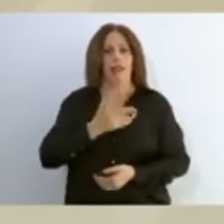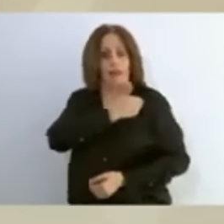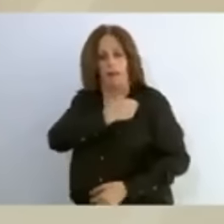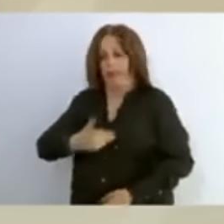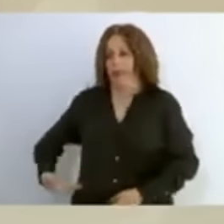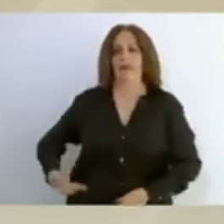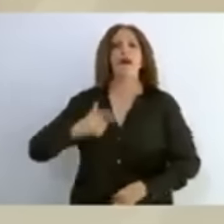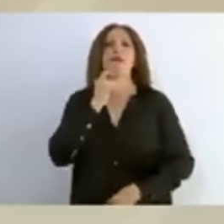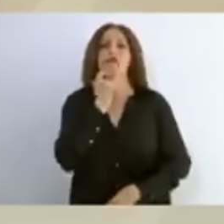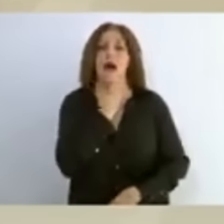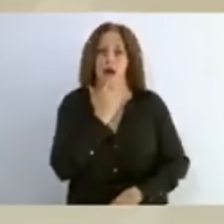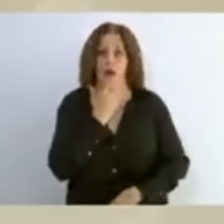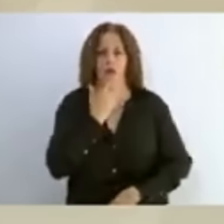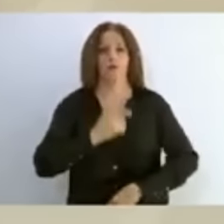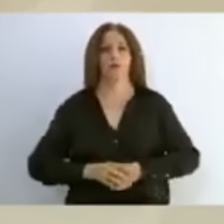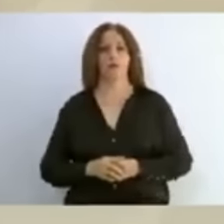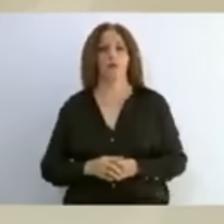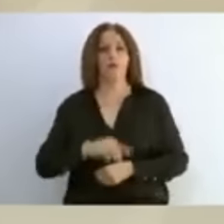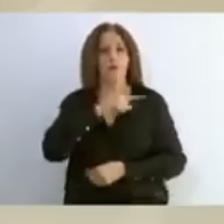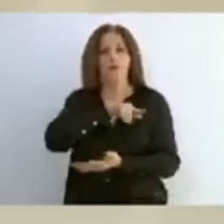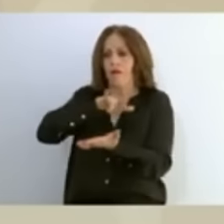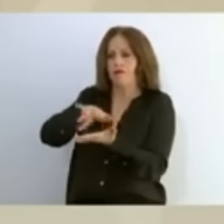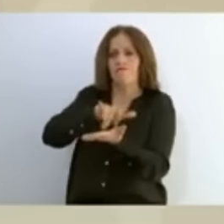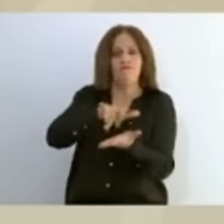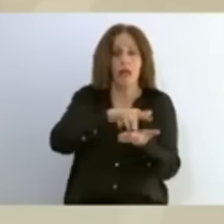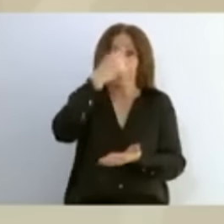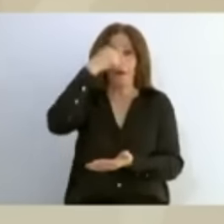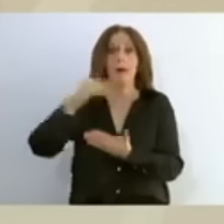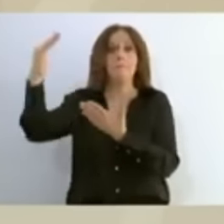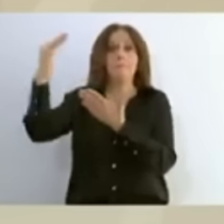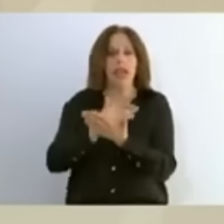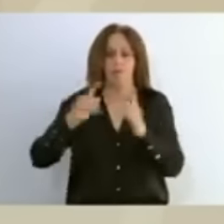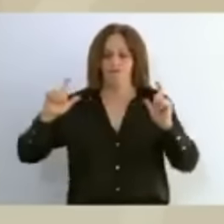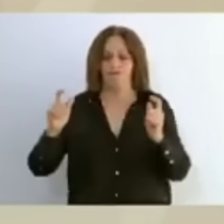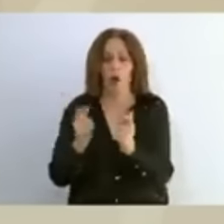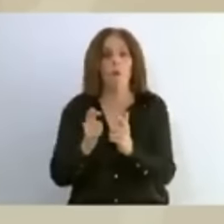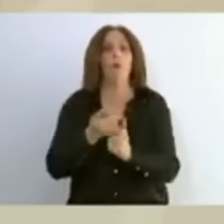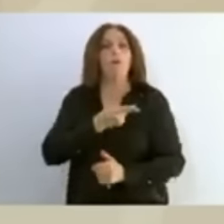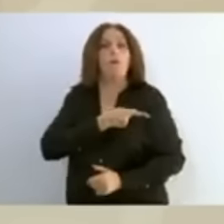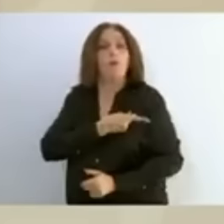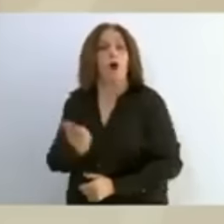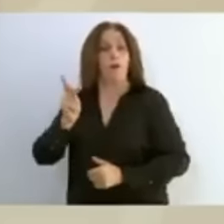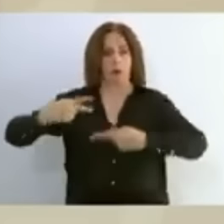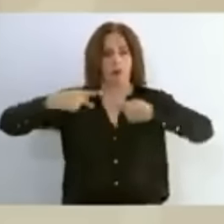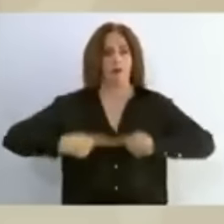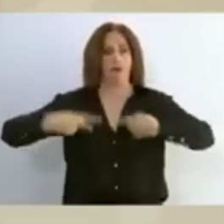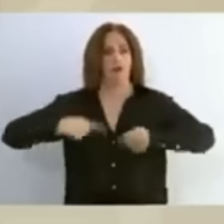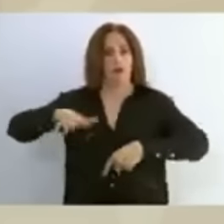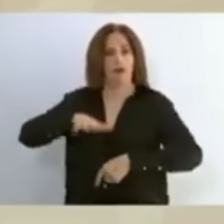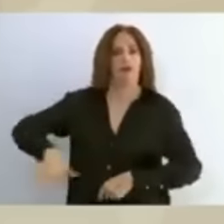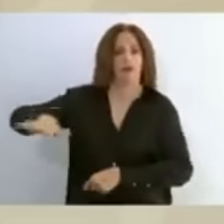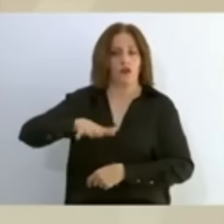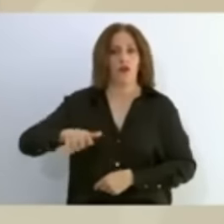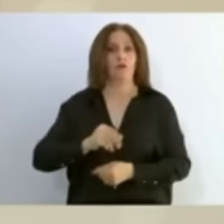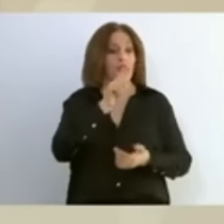es haber propiciado la reducción de la pobreza en 5.1 millones de personas entre 2018